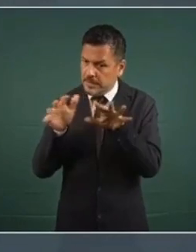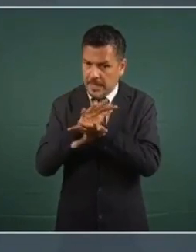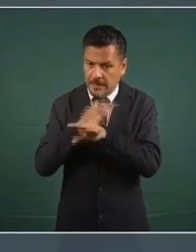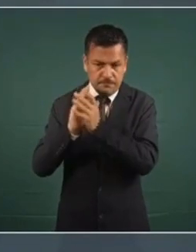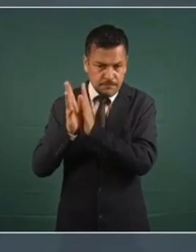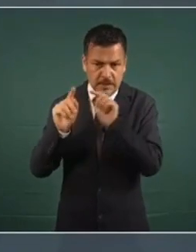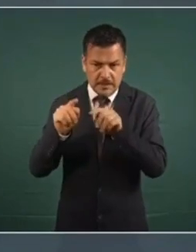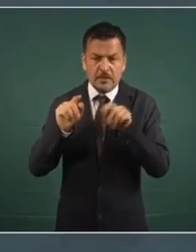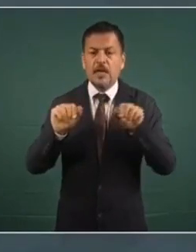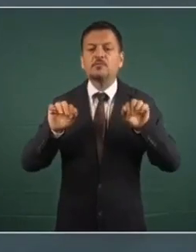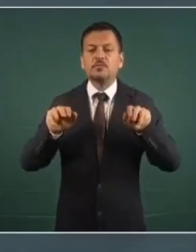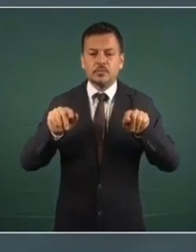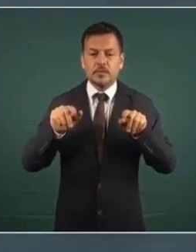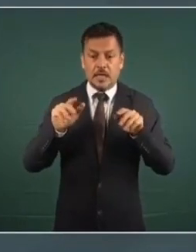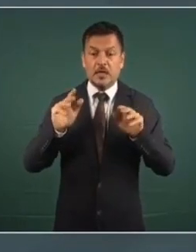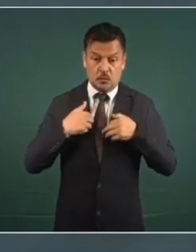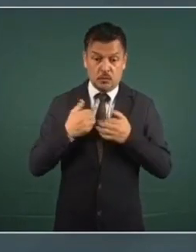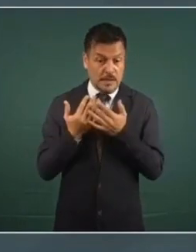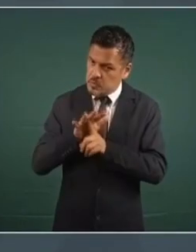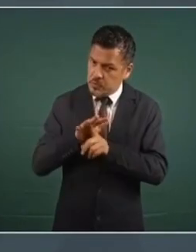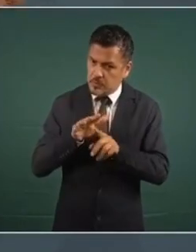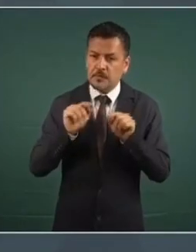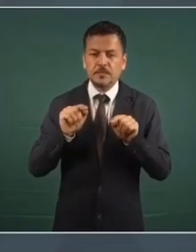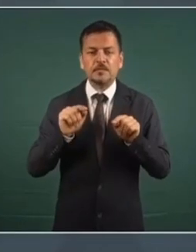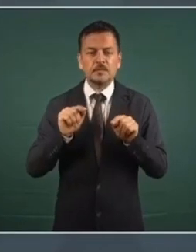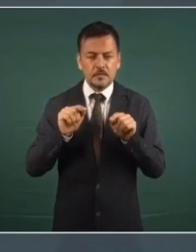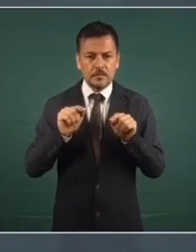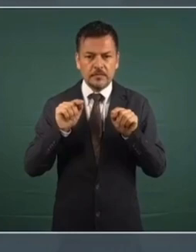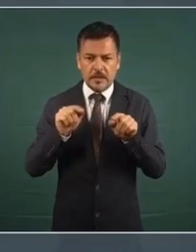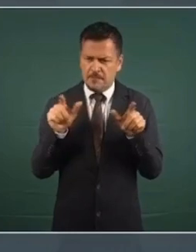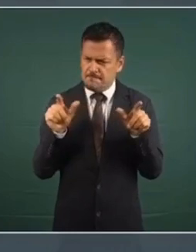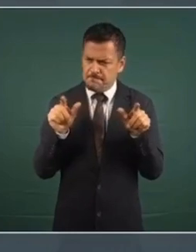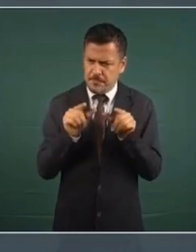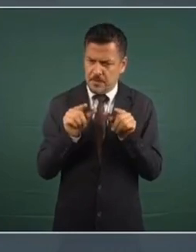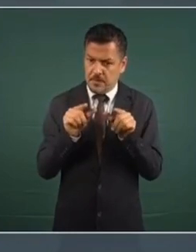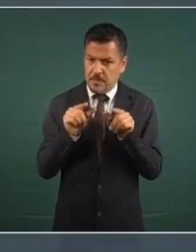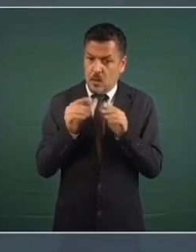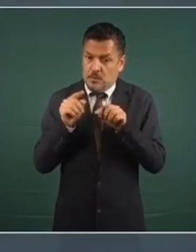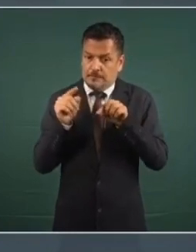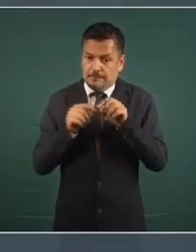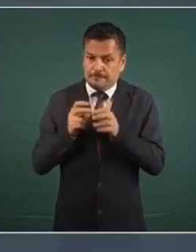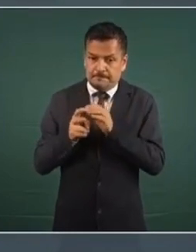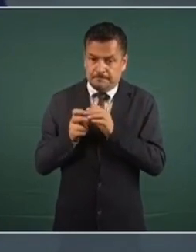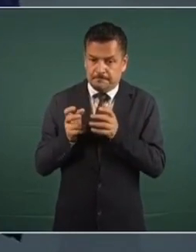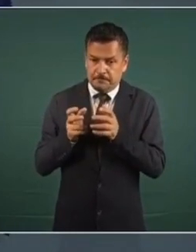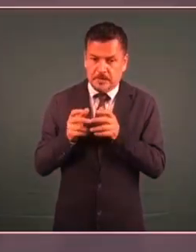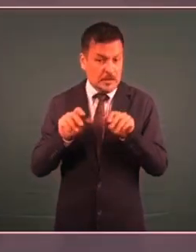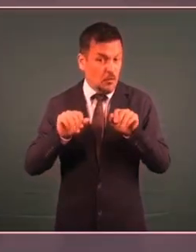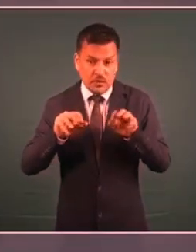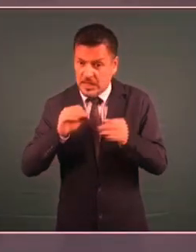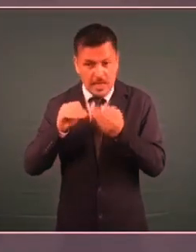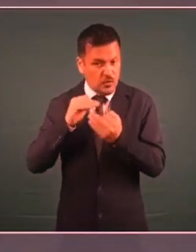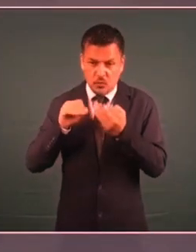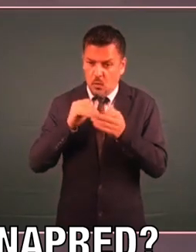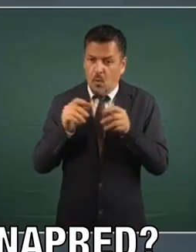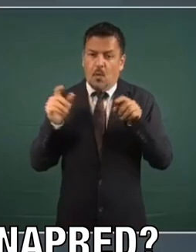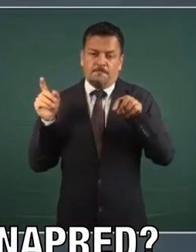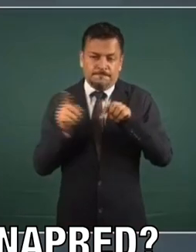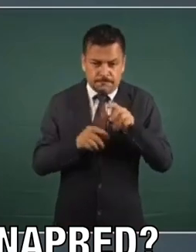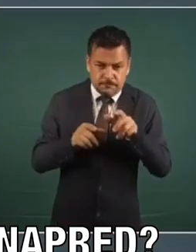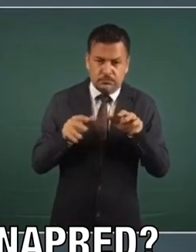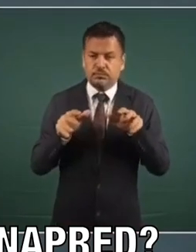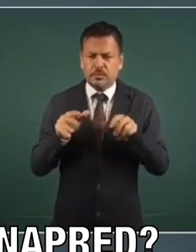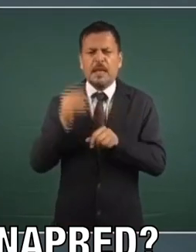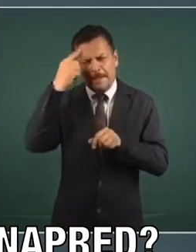de los fideicomisos y ojalá que podamos achicar, reducir todos estos aparatos, suprimirlos.